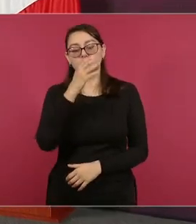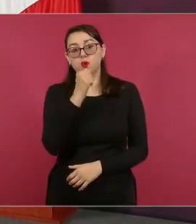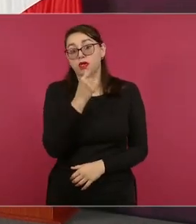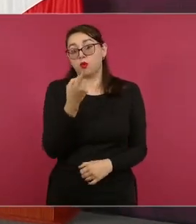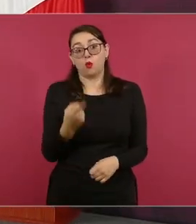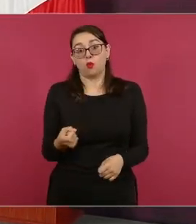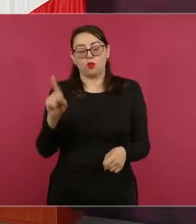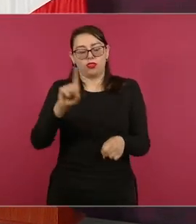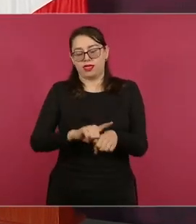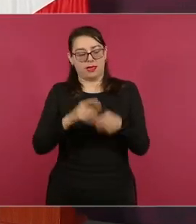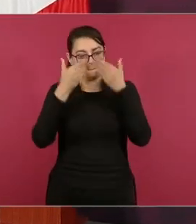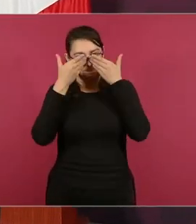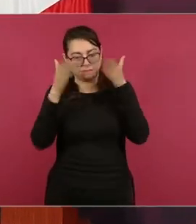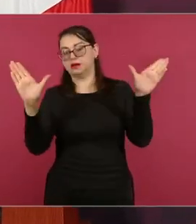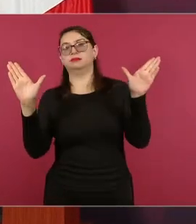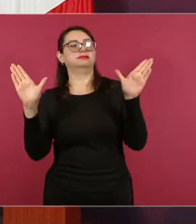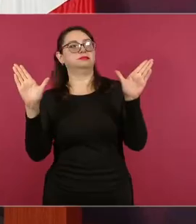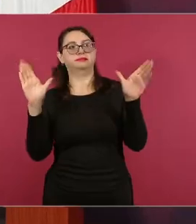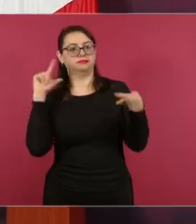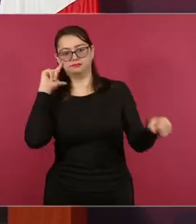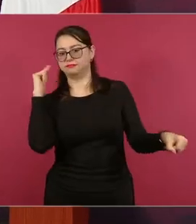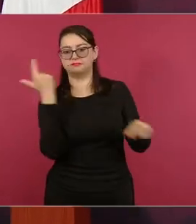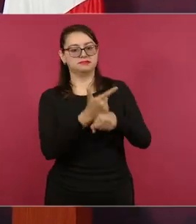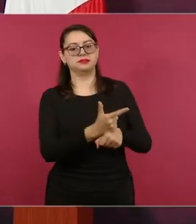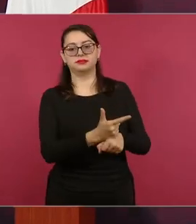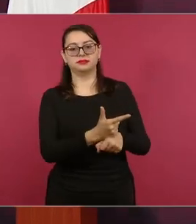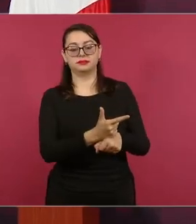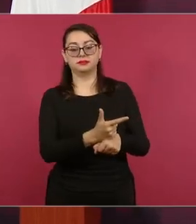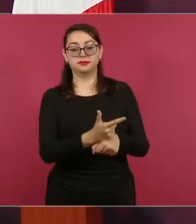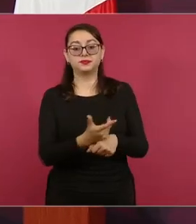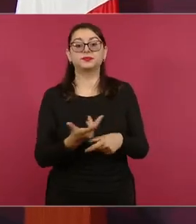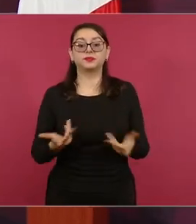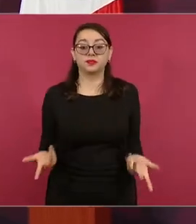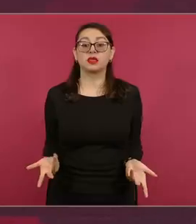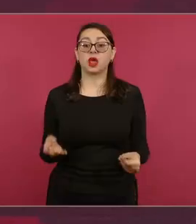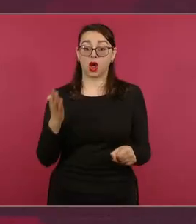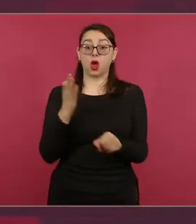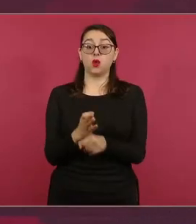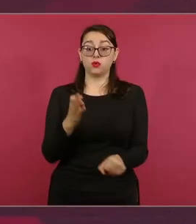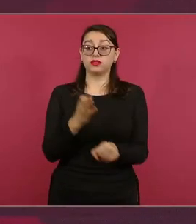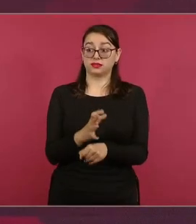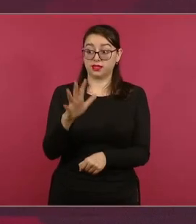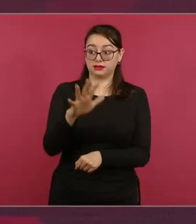Si fuese por los medios, pues yo no tendría